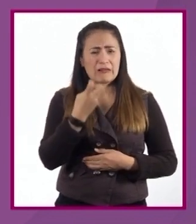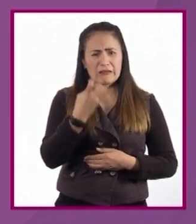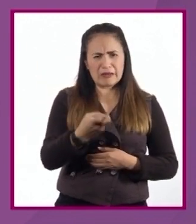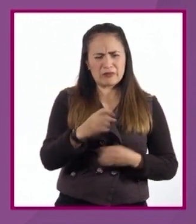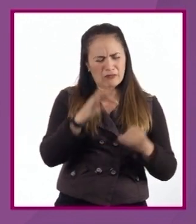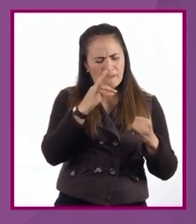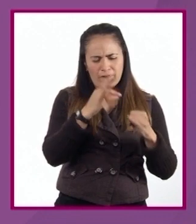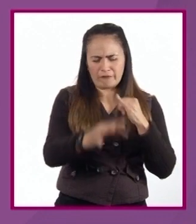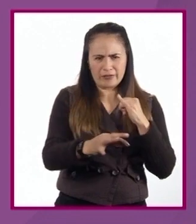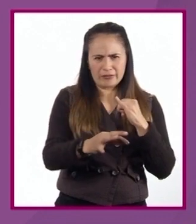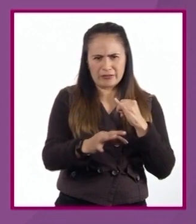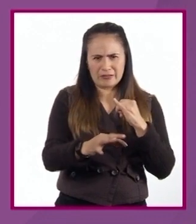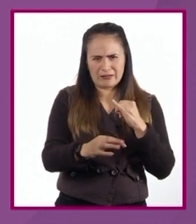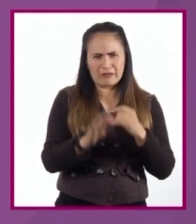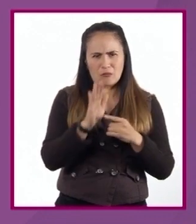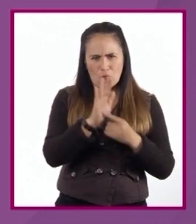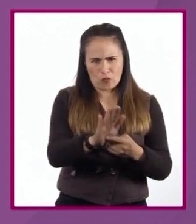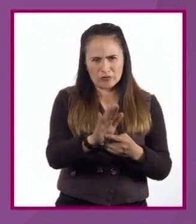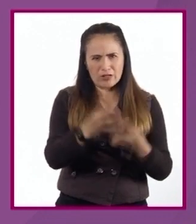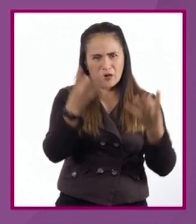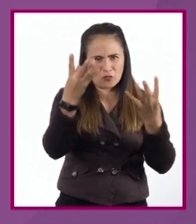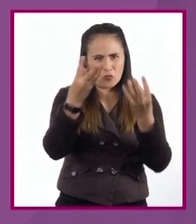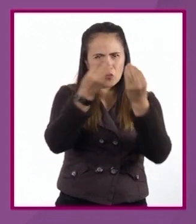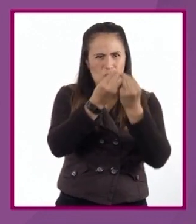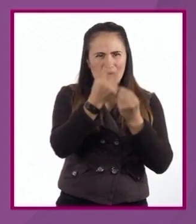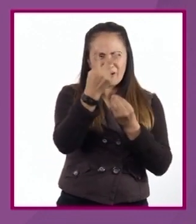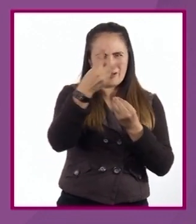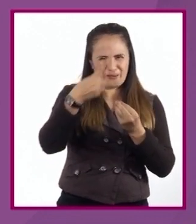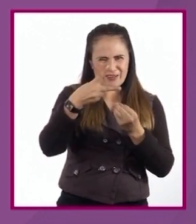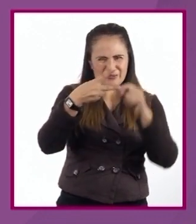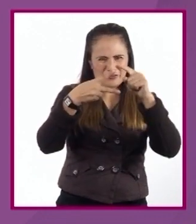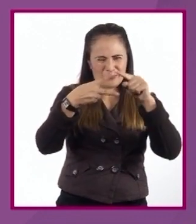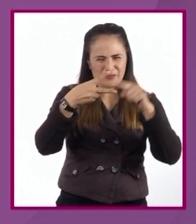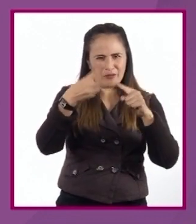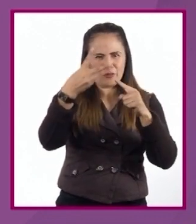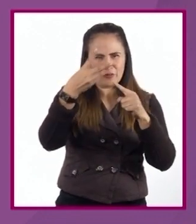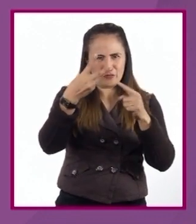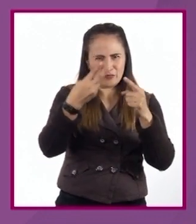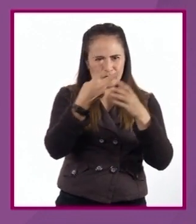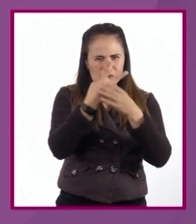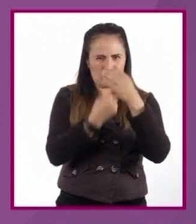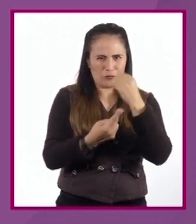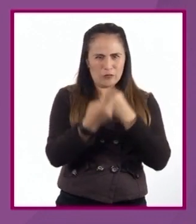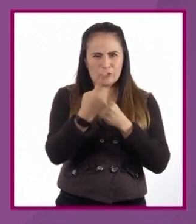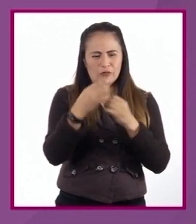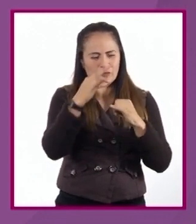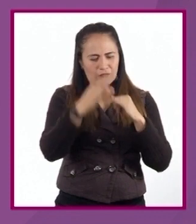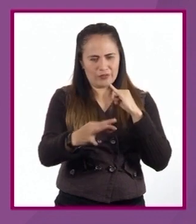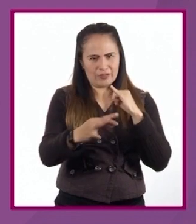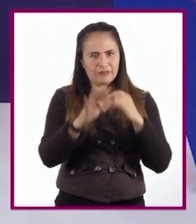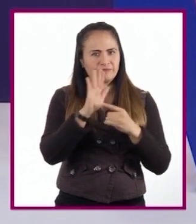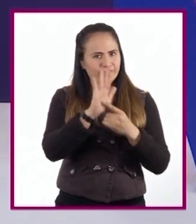es condensar y focalizar ambas premisas, redondeando el argumento que estamos defendiendo.